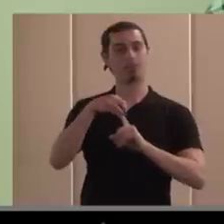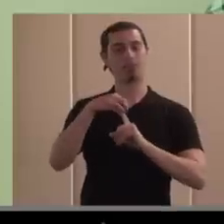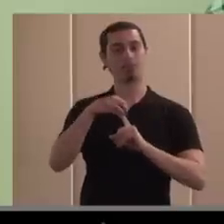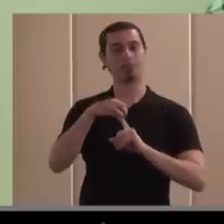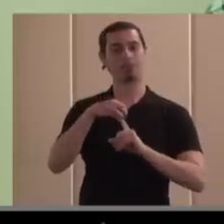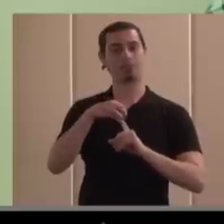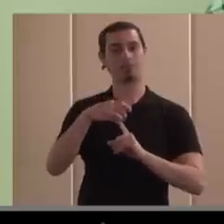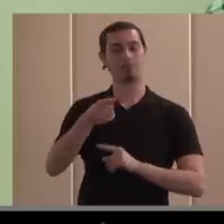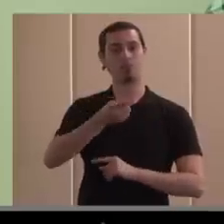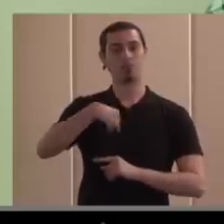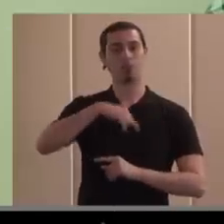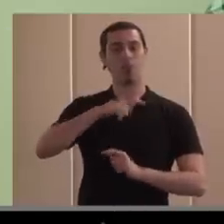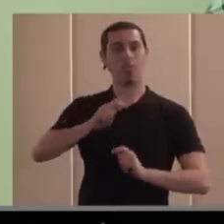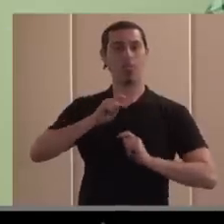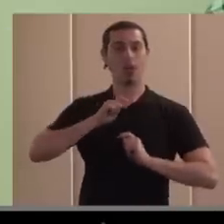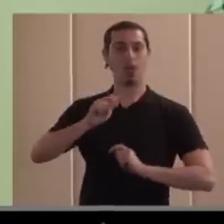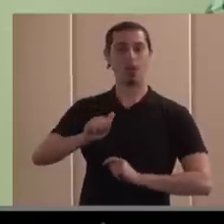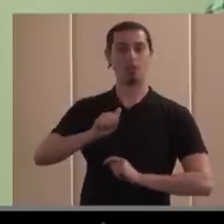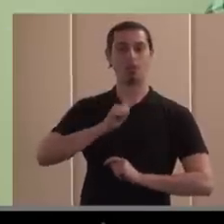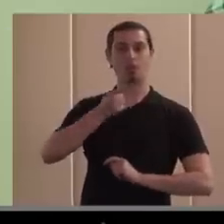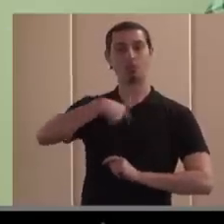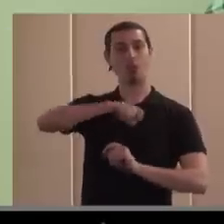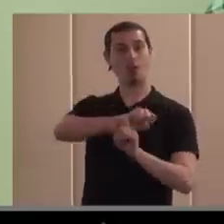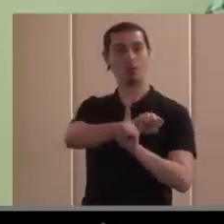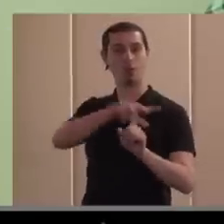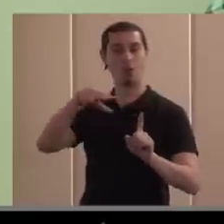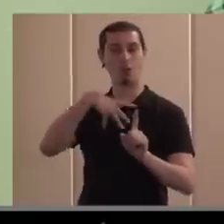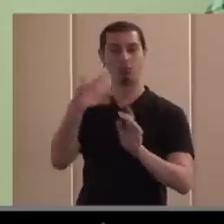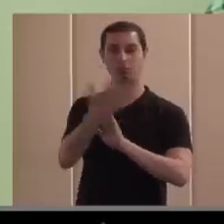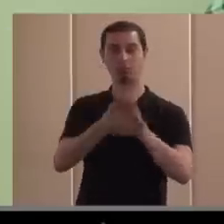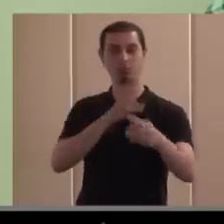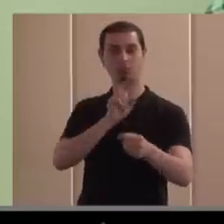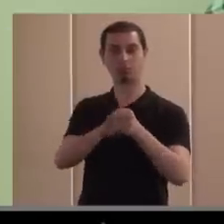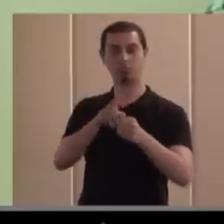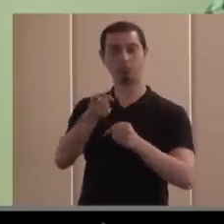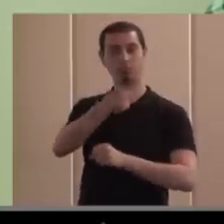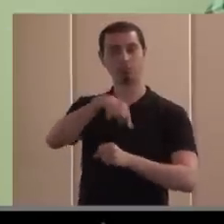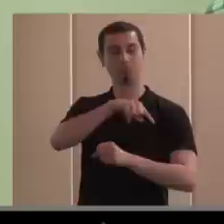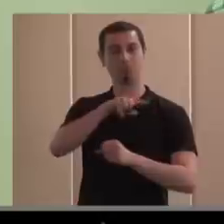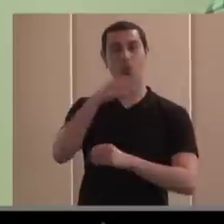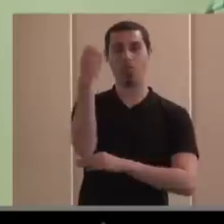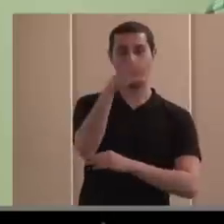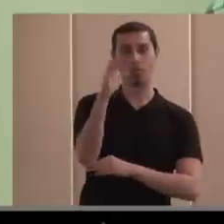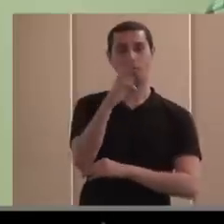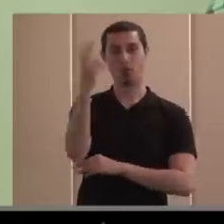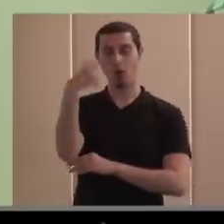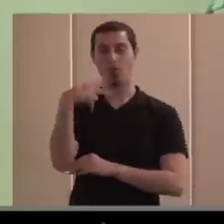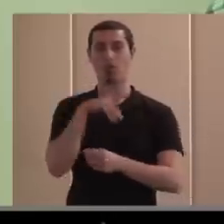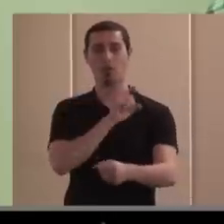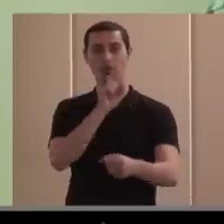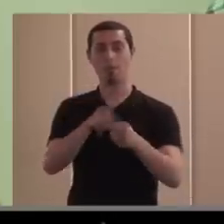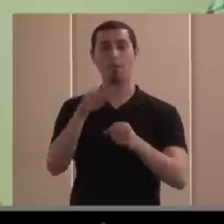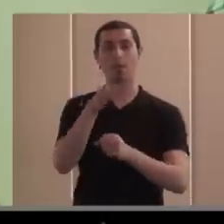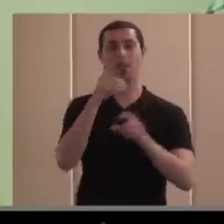Pues, bueno, nos permite en determinados foros en los que participamos pues ser prescriptores en materia de discapacidad junto al CERMI y también en ese papel